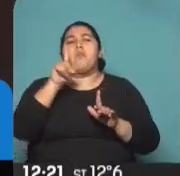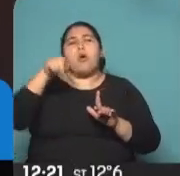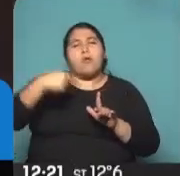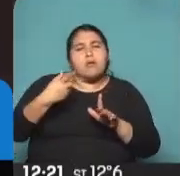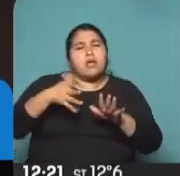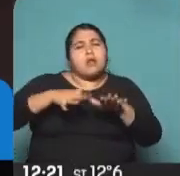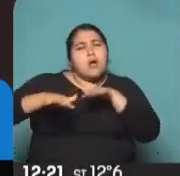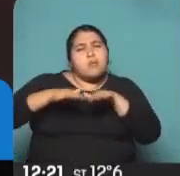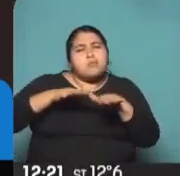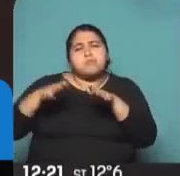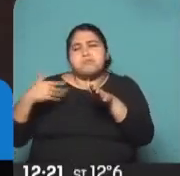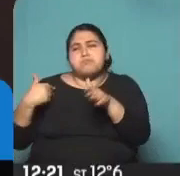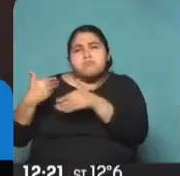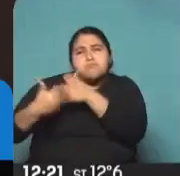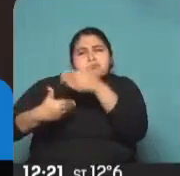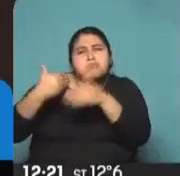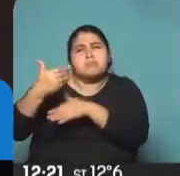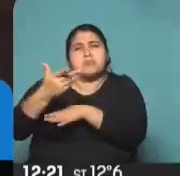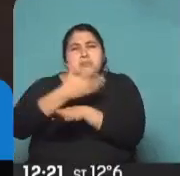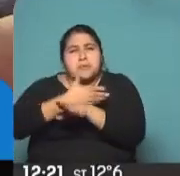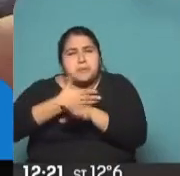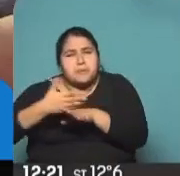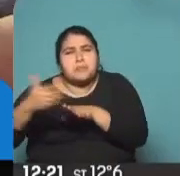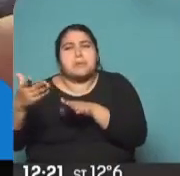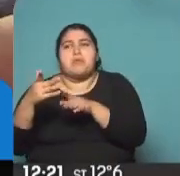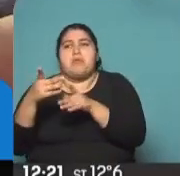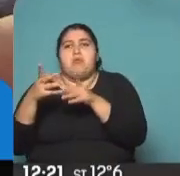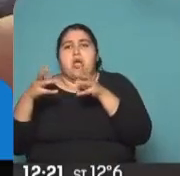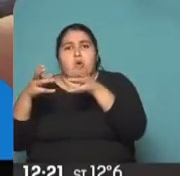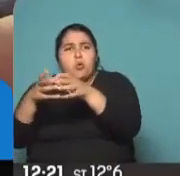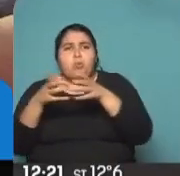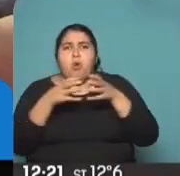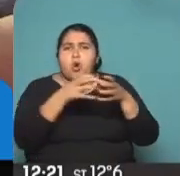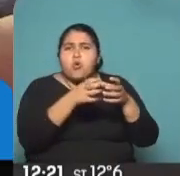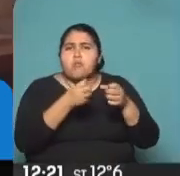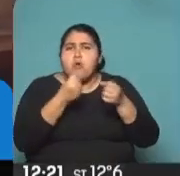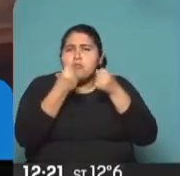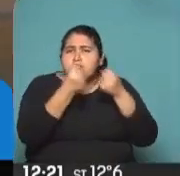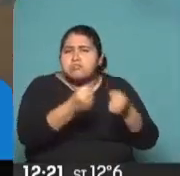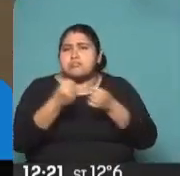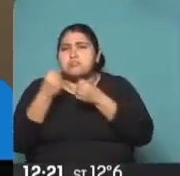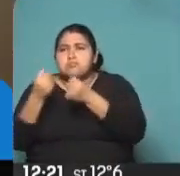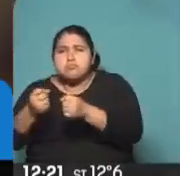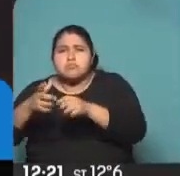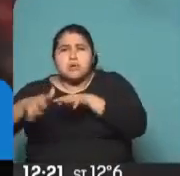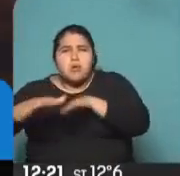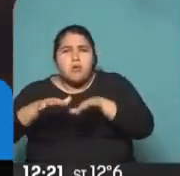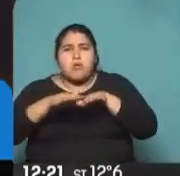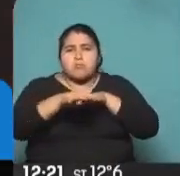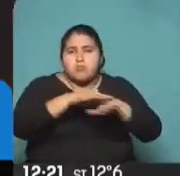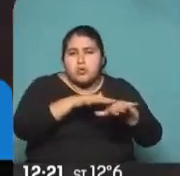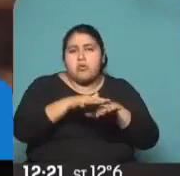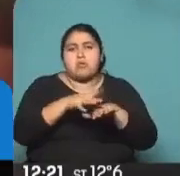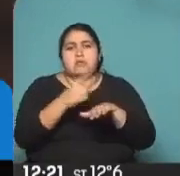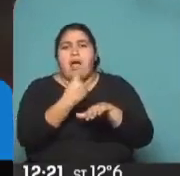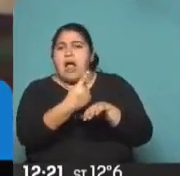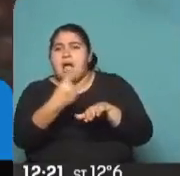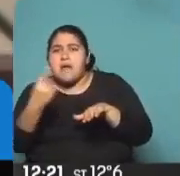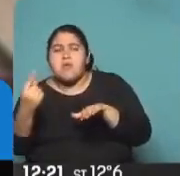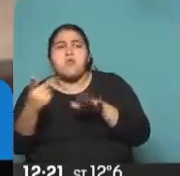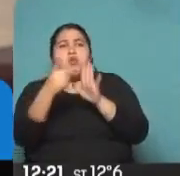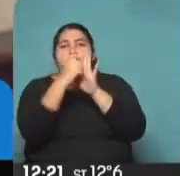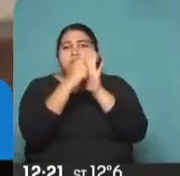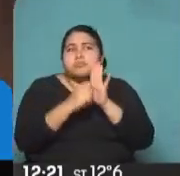construyendo esas tendencias, con el orden de las fuerzas, cómo quedan ordenadas respecto a cada consultora.